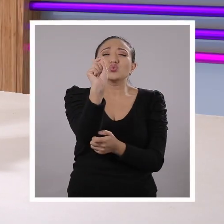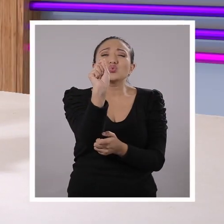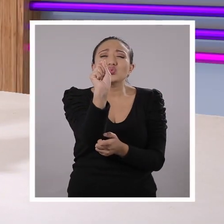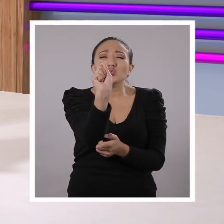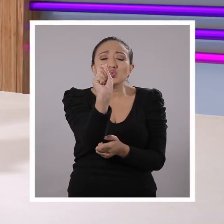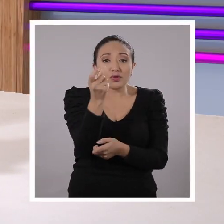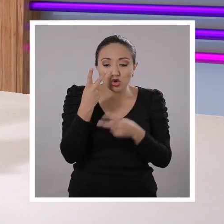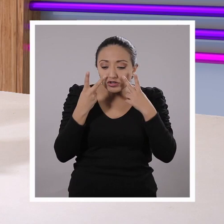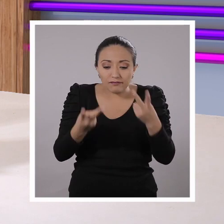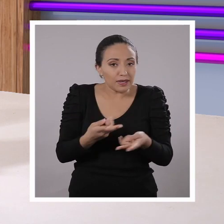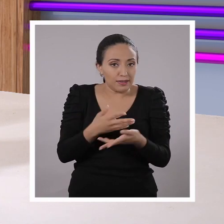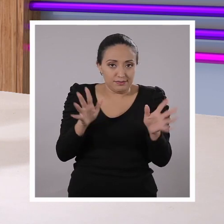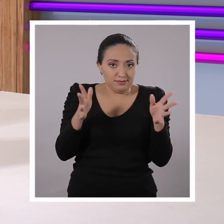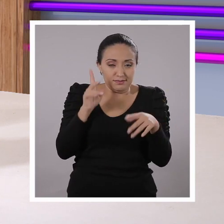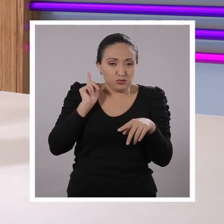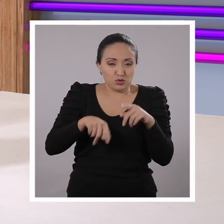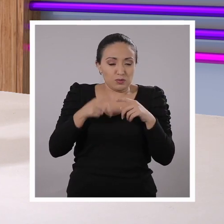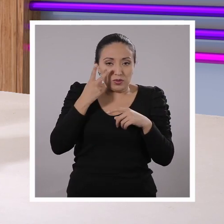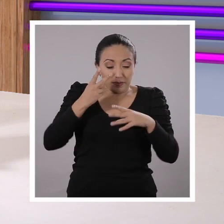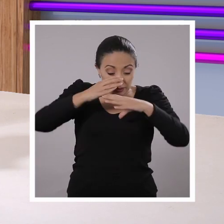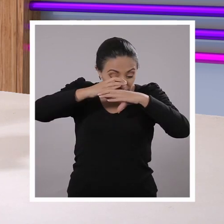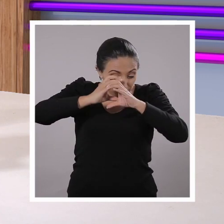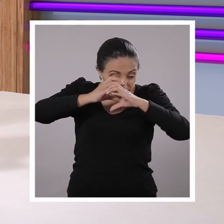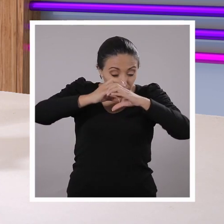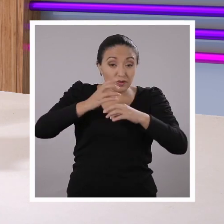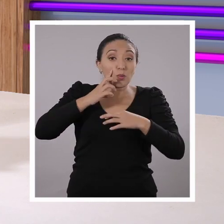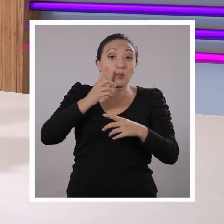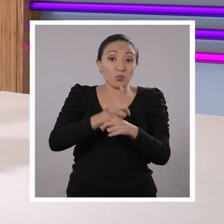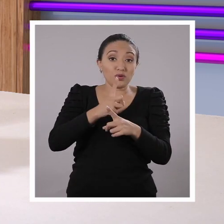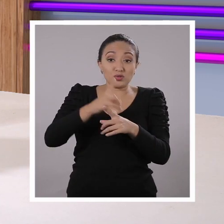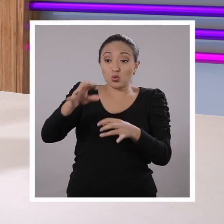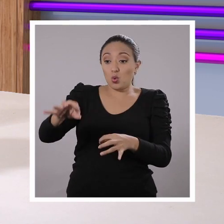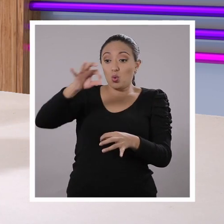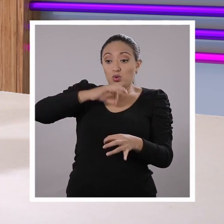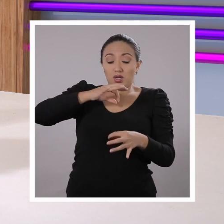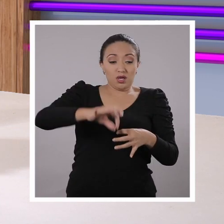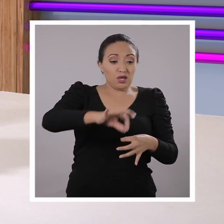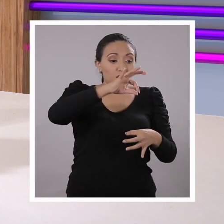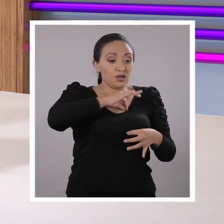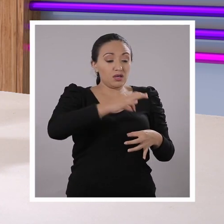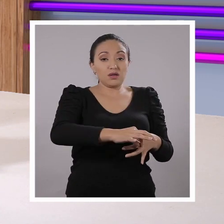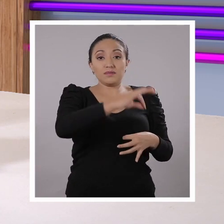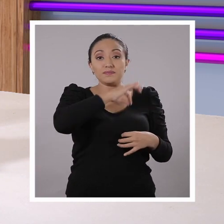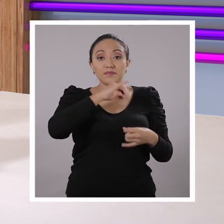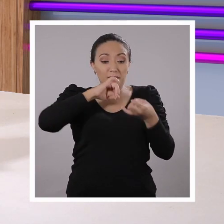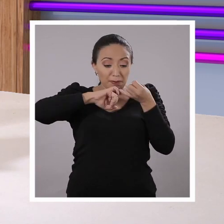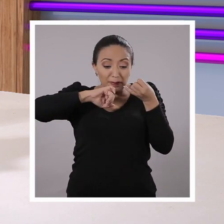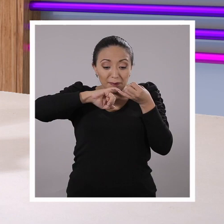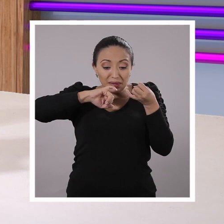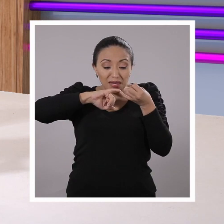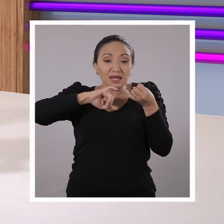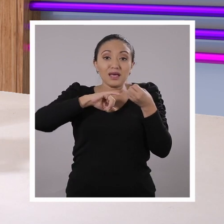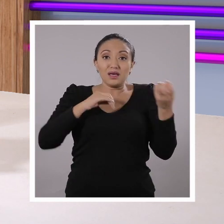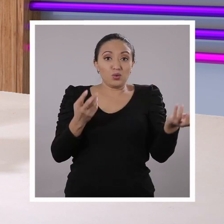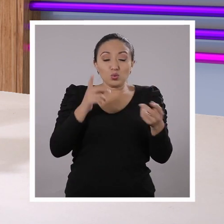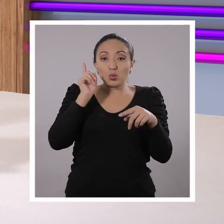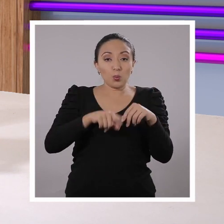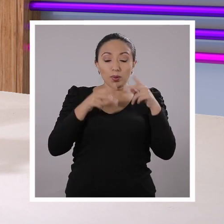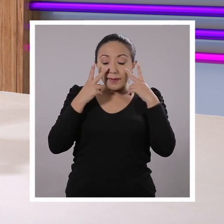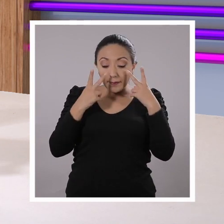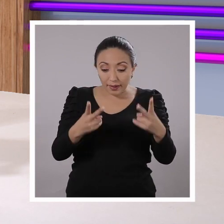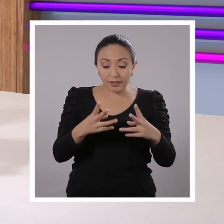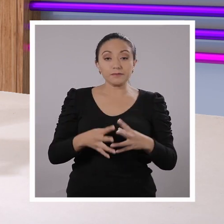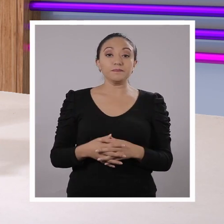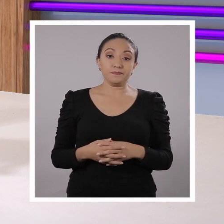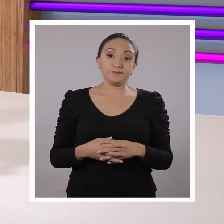tan diminutas que son imperceptibles. Por eso es tan contagioso el COVID, porque es un virus que no logramos